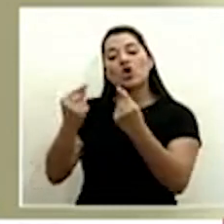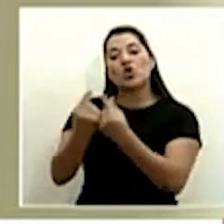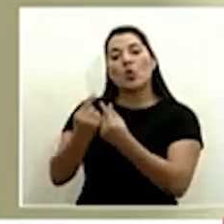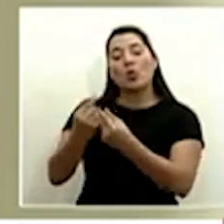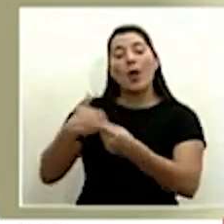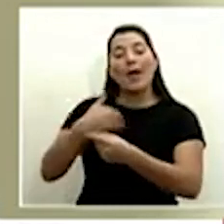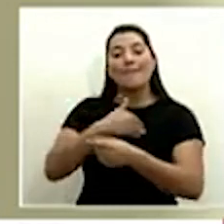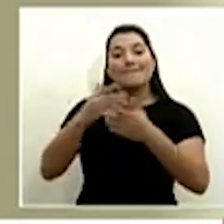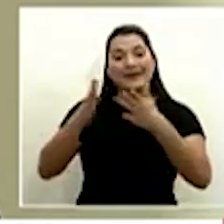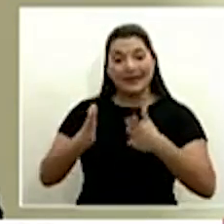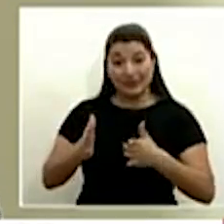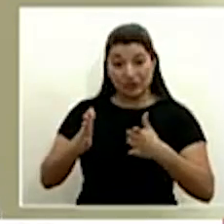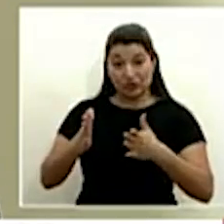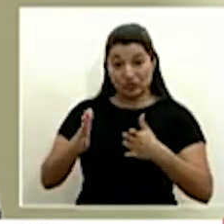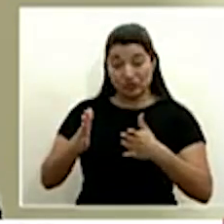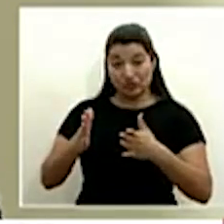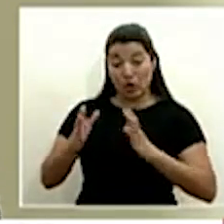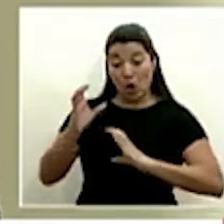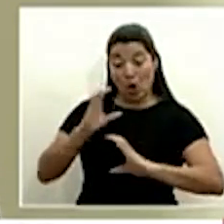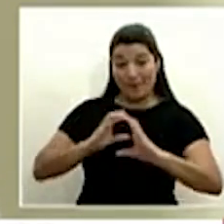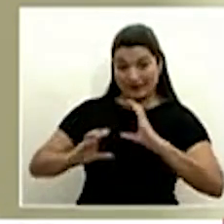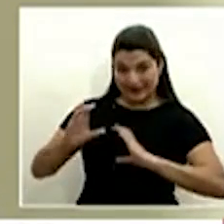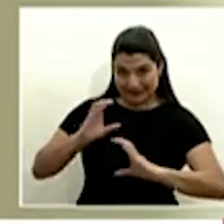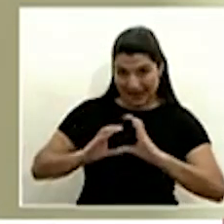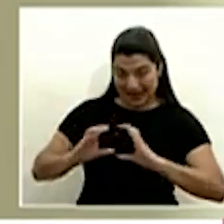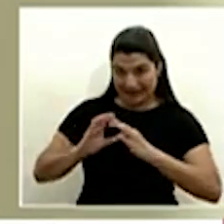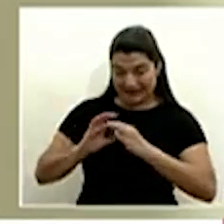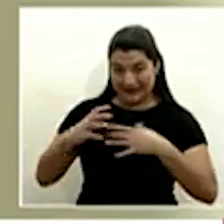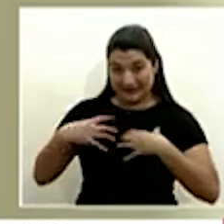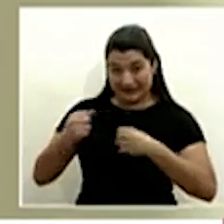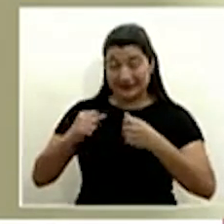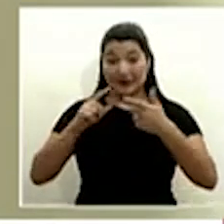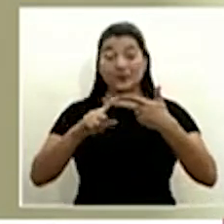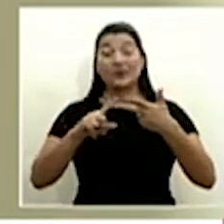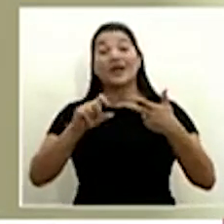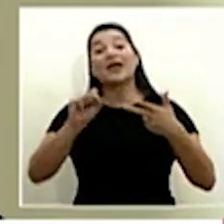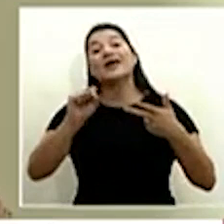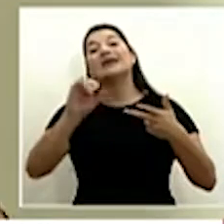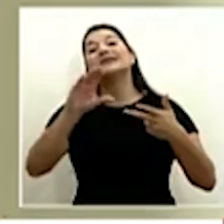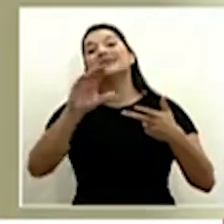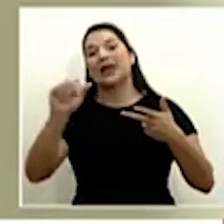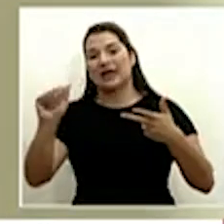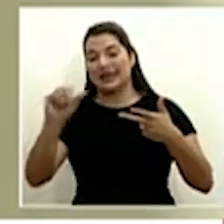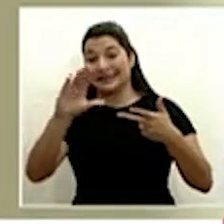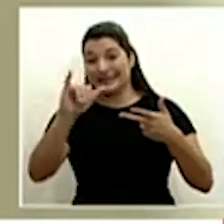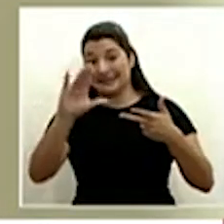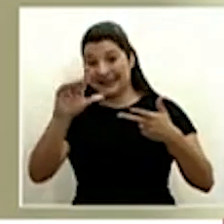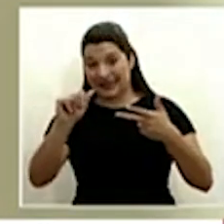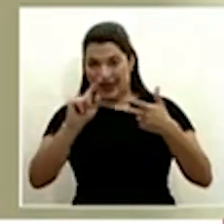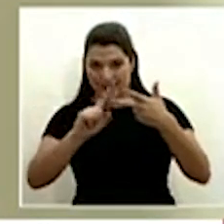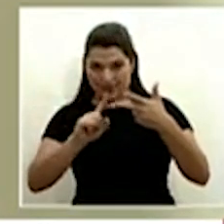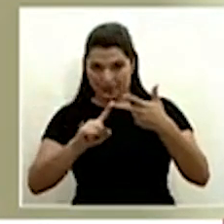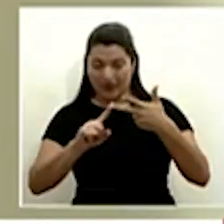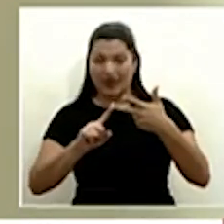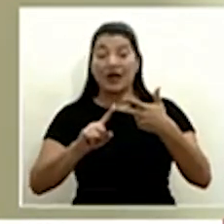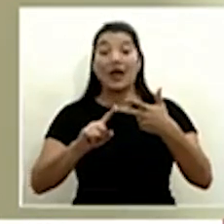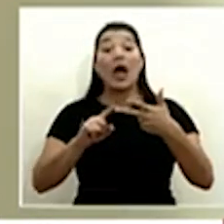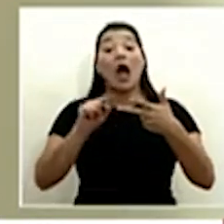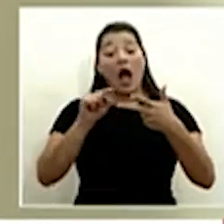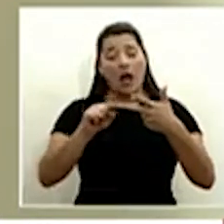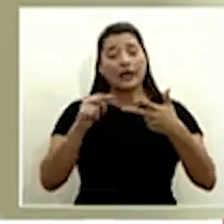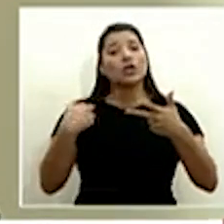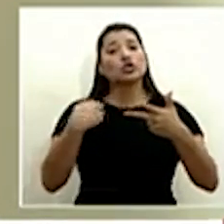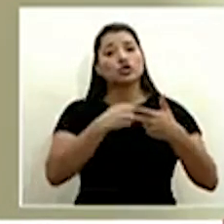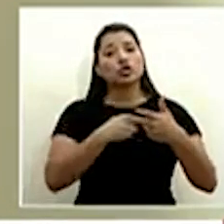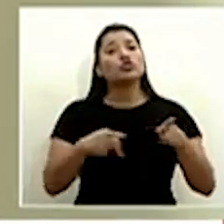también está el SICA y el sistema de integración centroamericana es el plano diplomático y allí también hemos